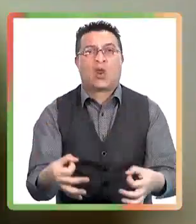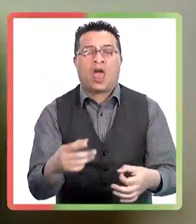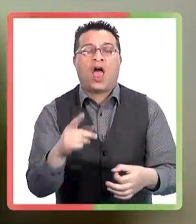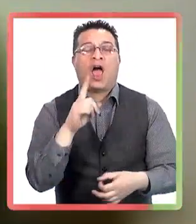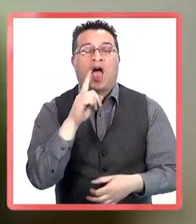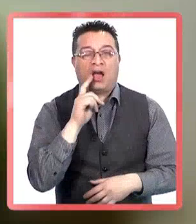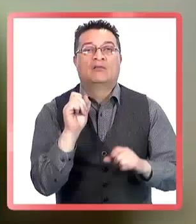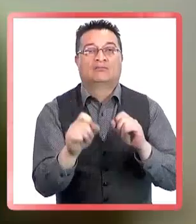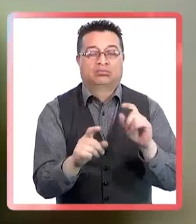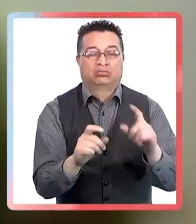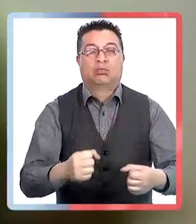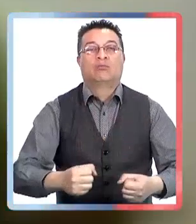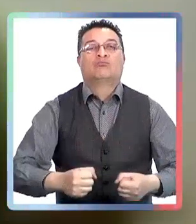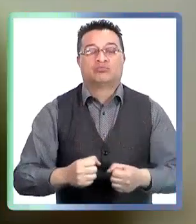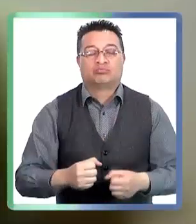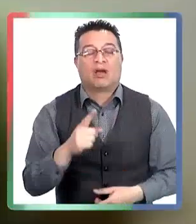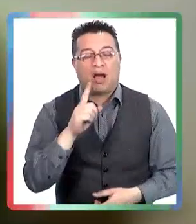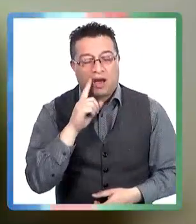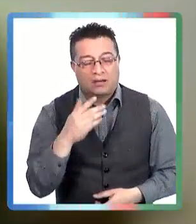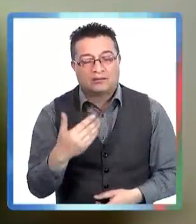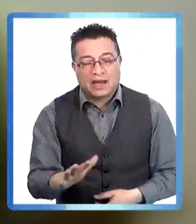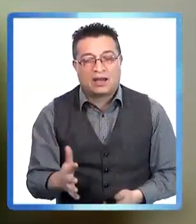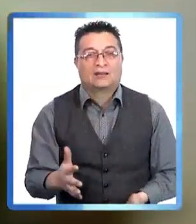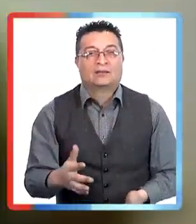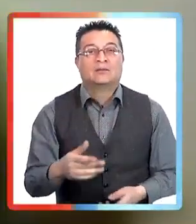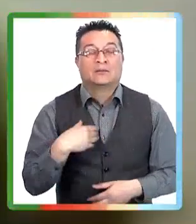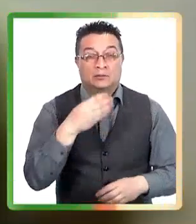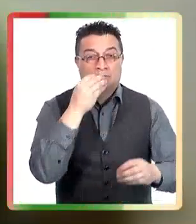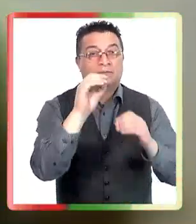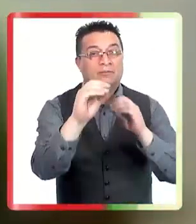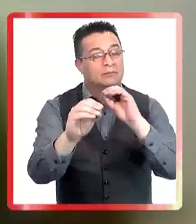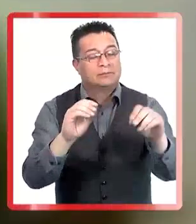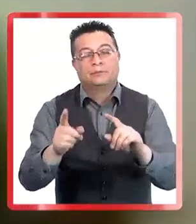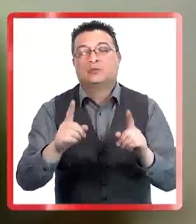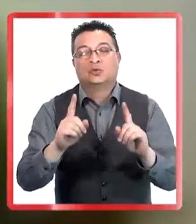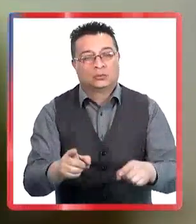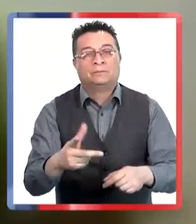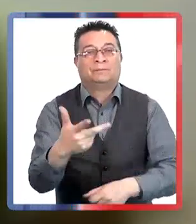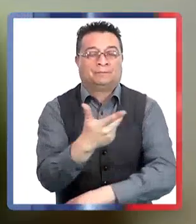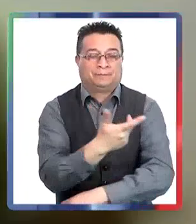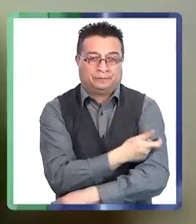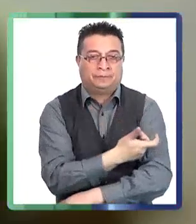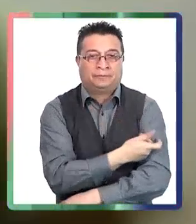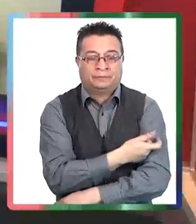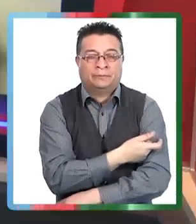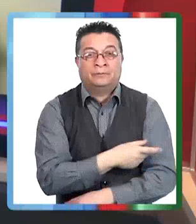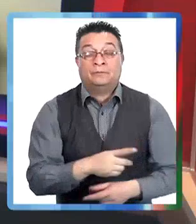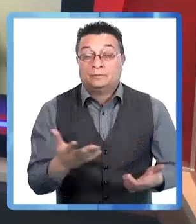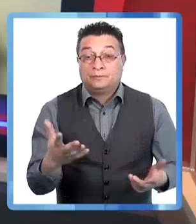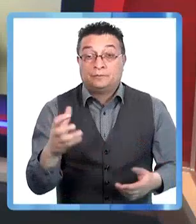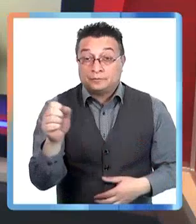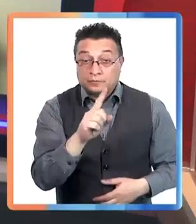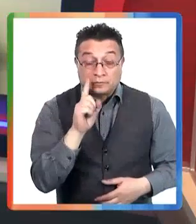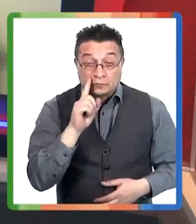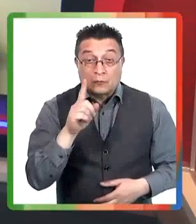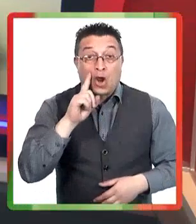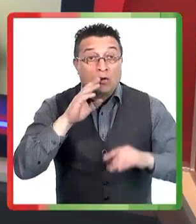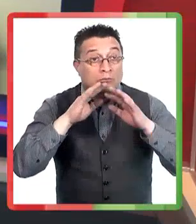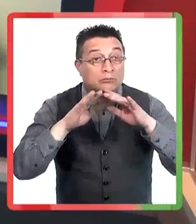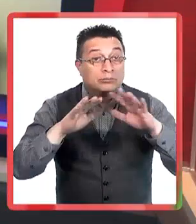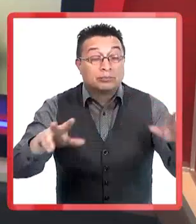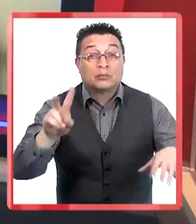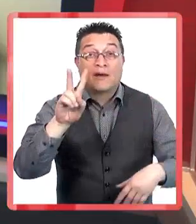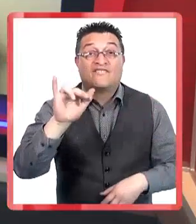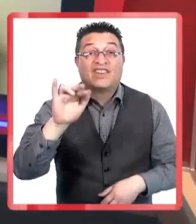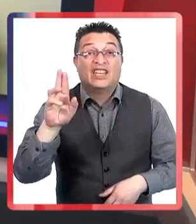circulantes, lo menos logremos contener la influenza y el COVID en nuestros niños que sí son vacunados. Y hemos aprendido, doctora, en los